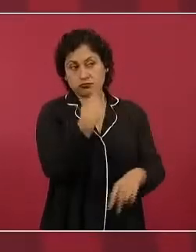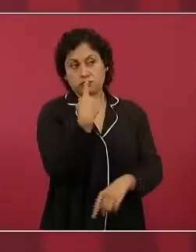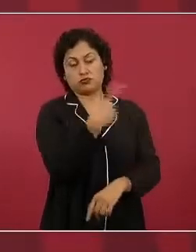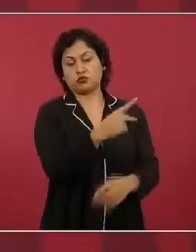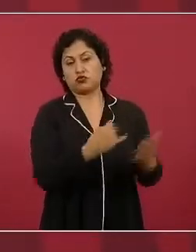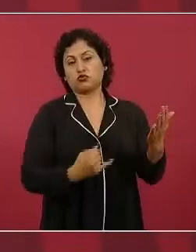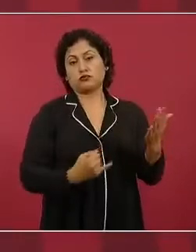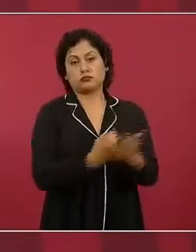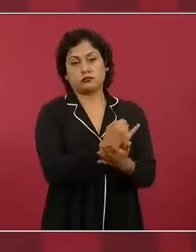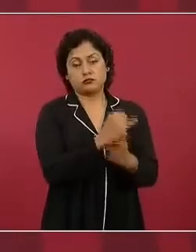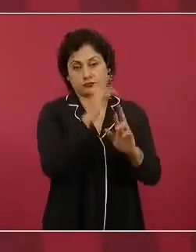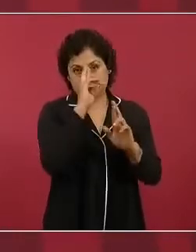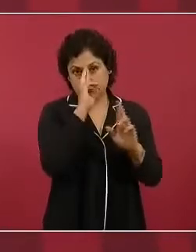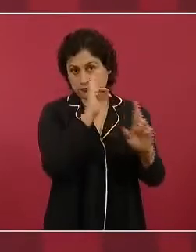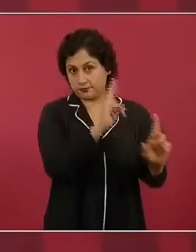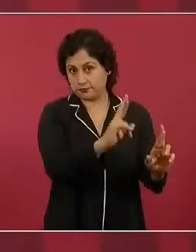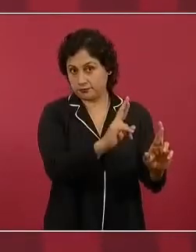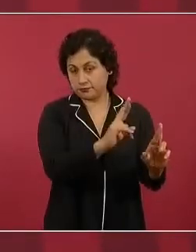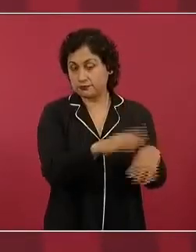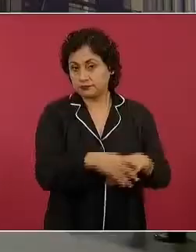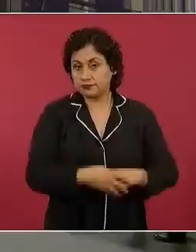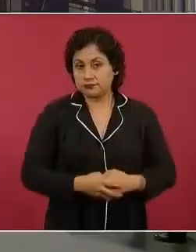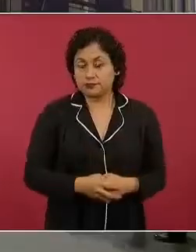sus decisiones. ¿Mande? Gracias por ver el video.